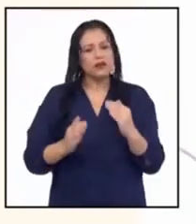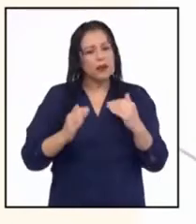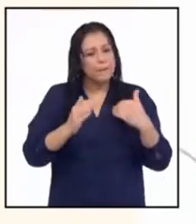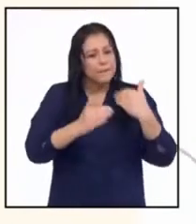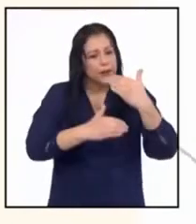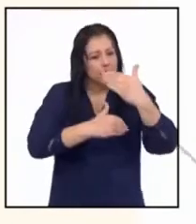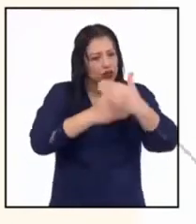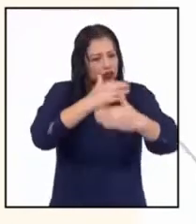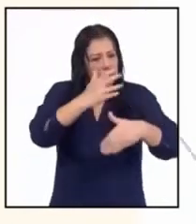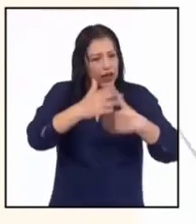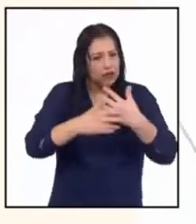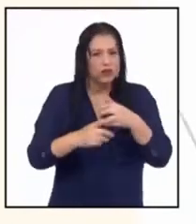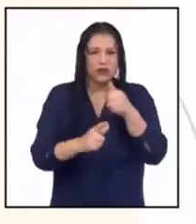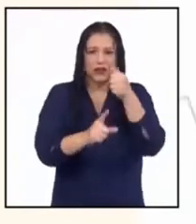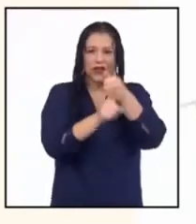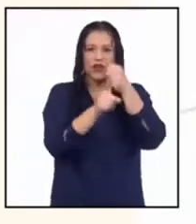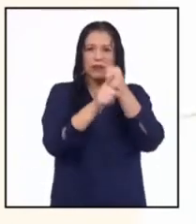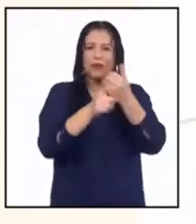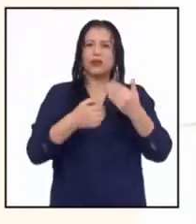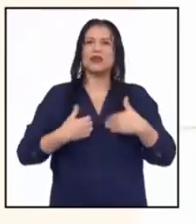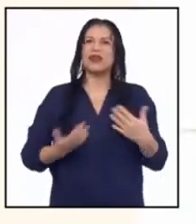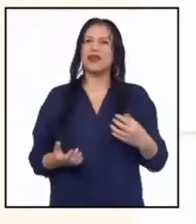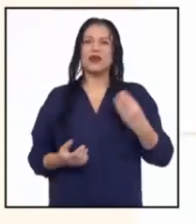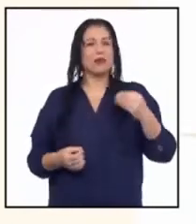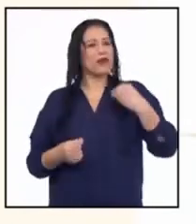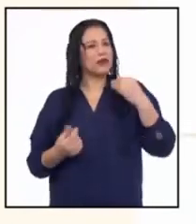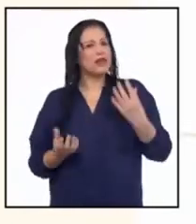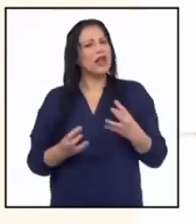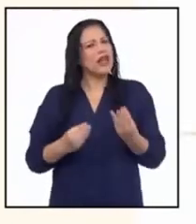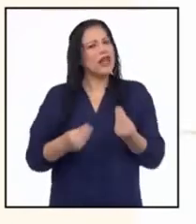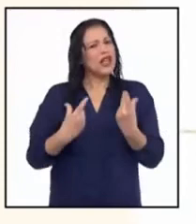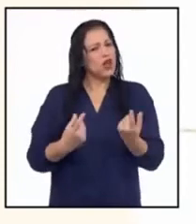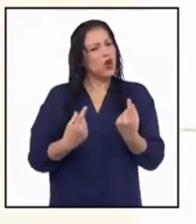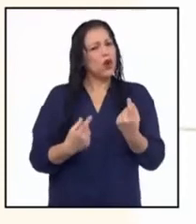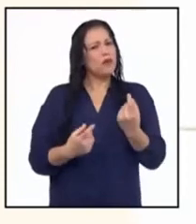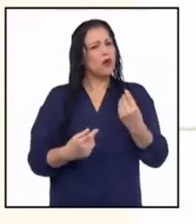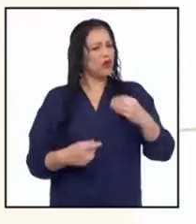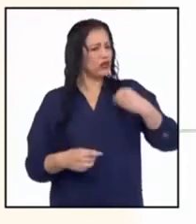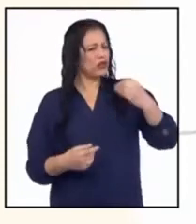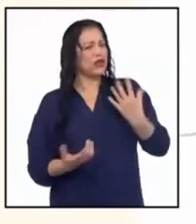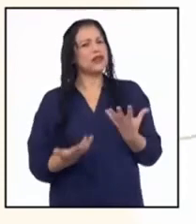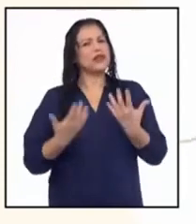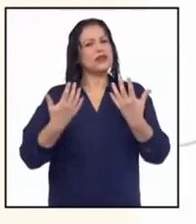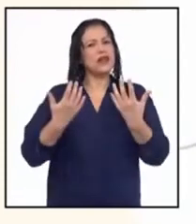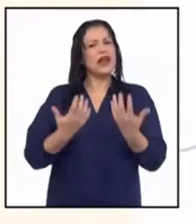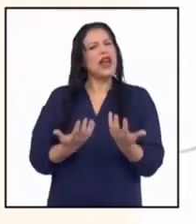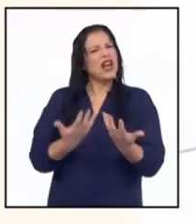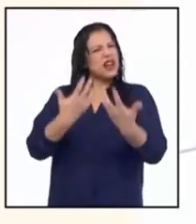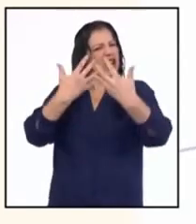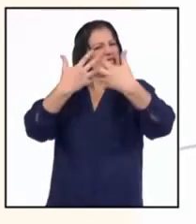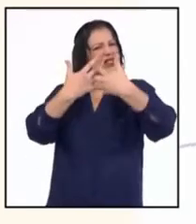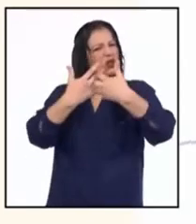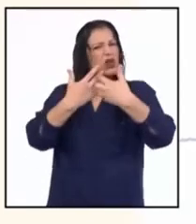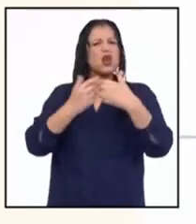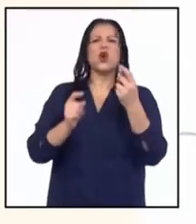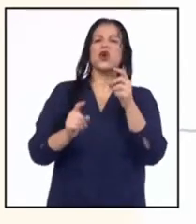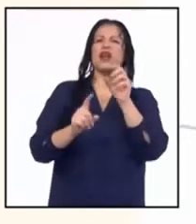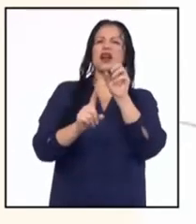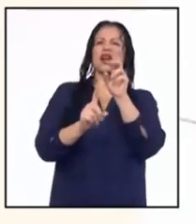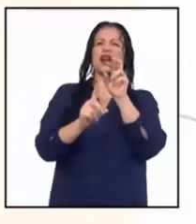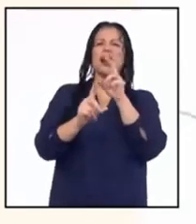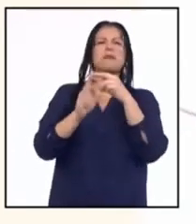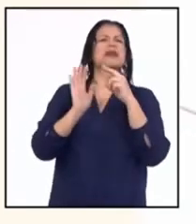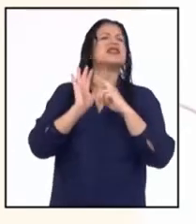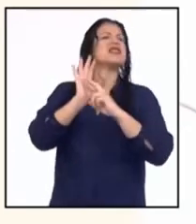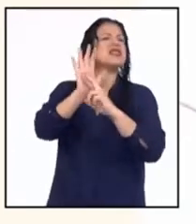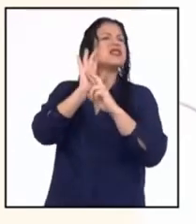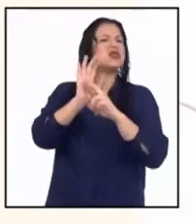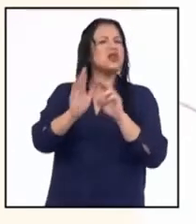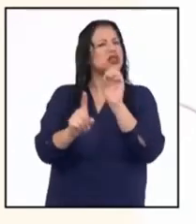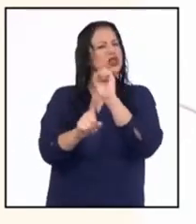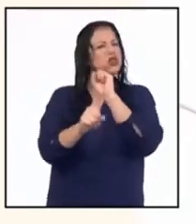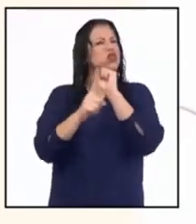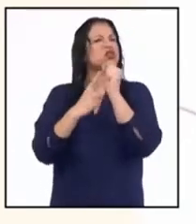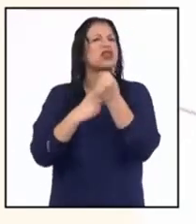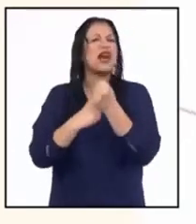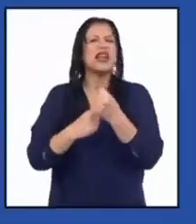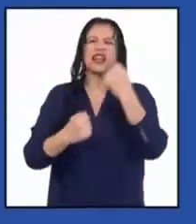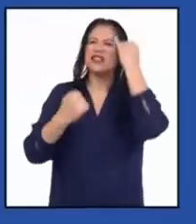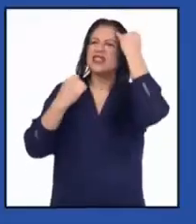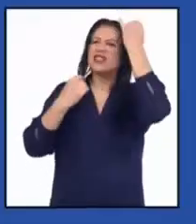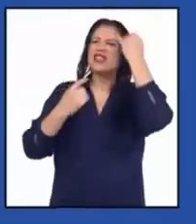como adolescentes y cómo se relacionan con las representaciones sociales que existen de la